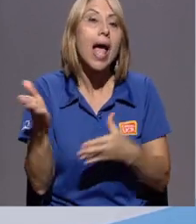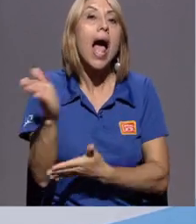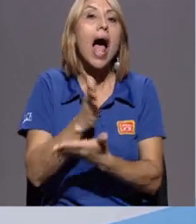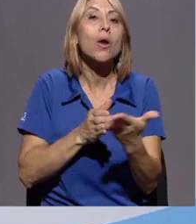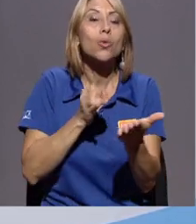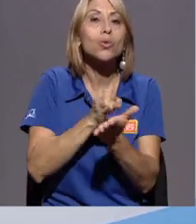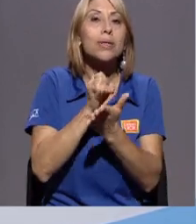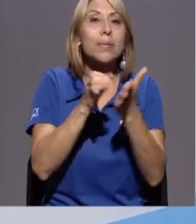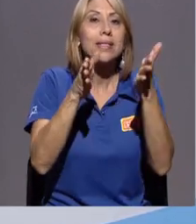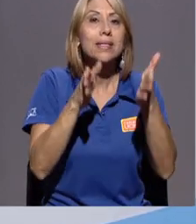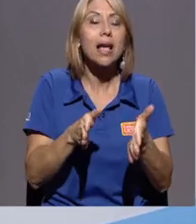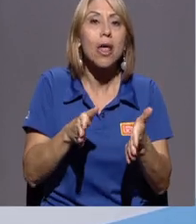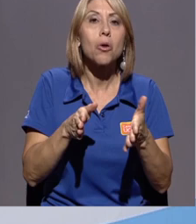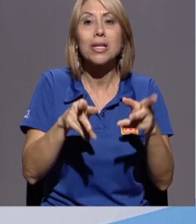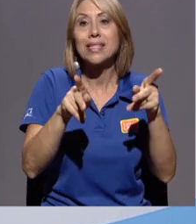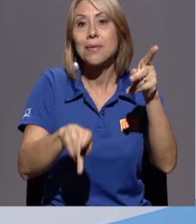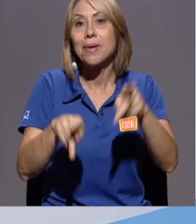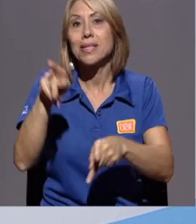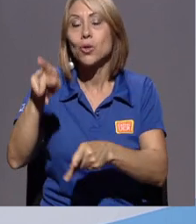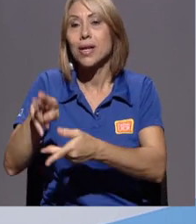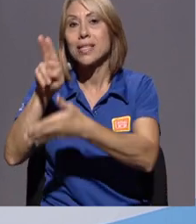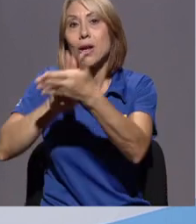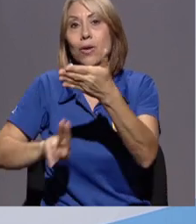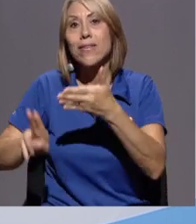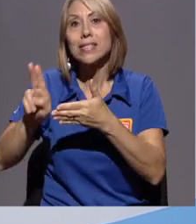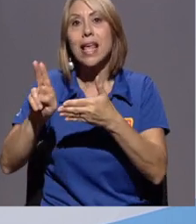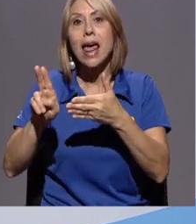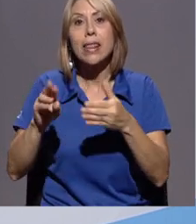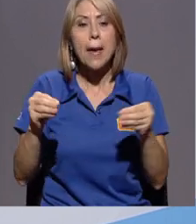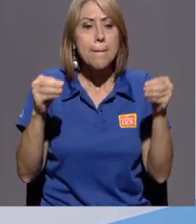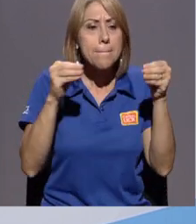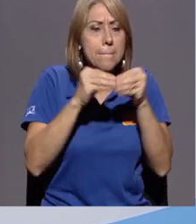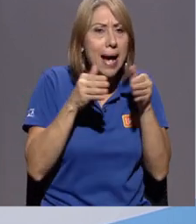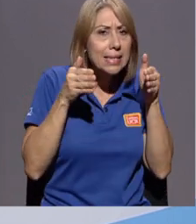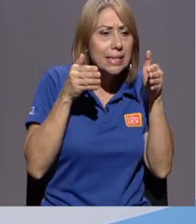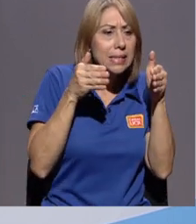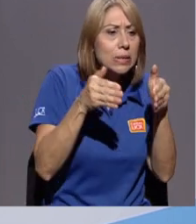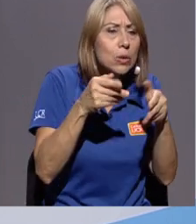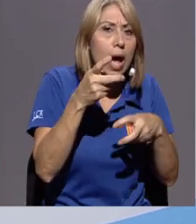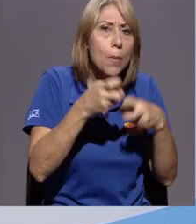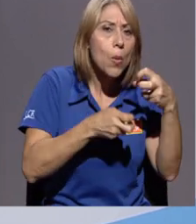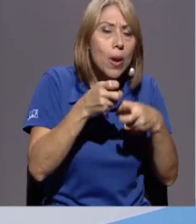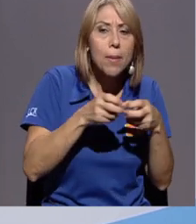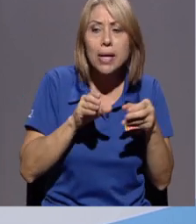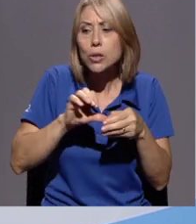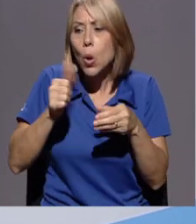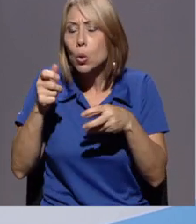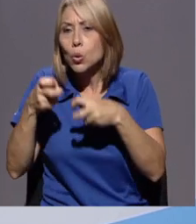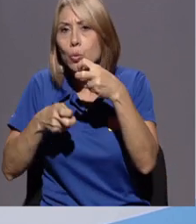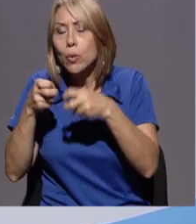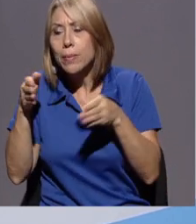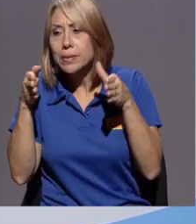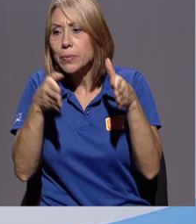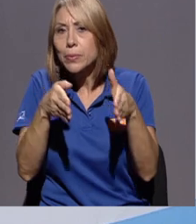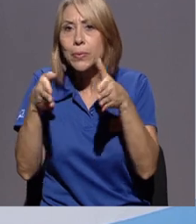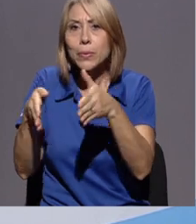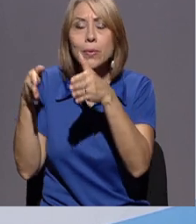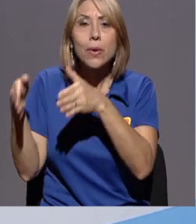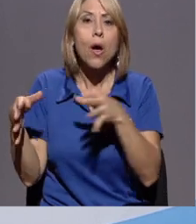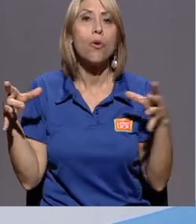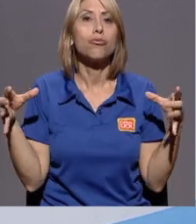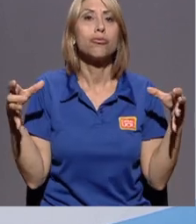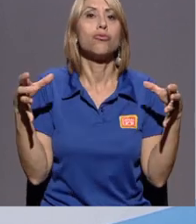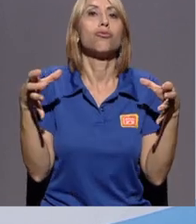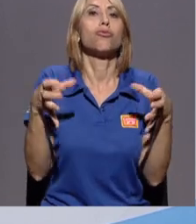universidad le dan más peso a unos que a otros. Es un conjunto, me parece, tiene que ver con aspectos